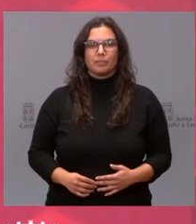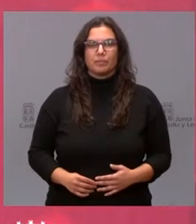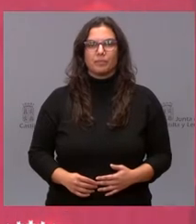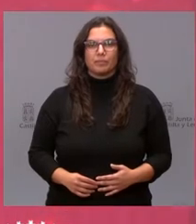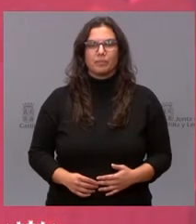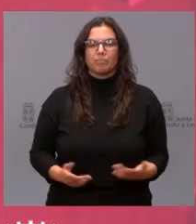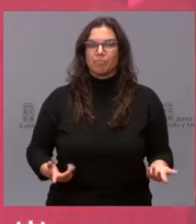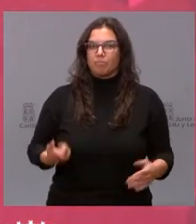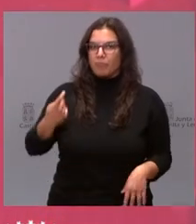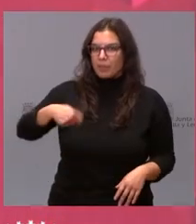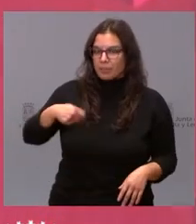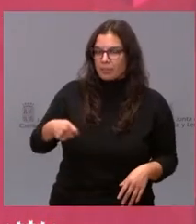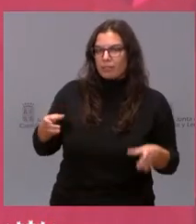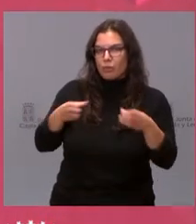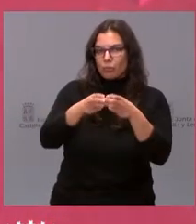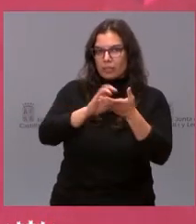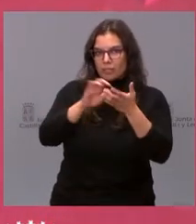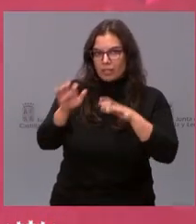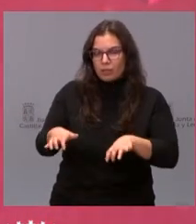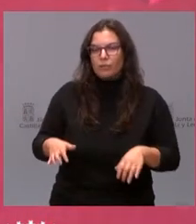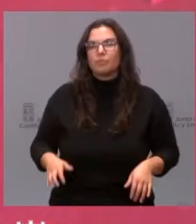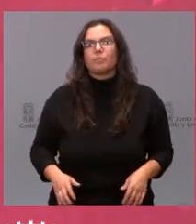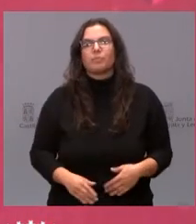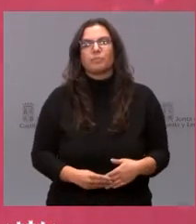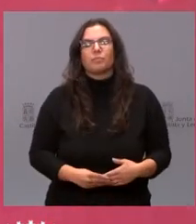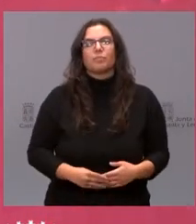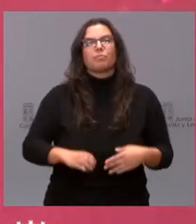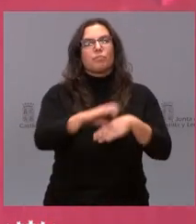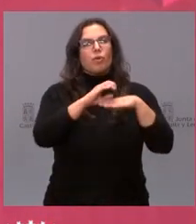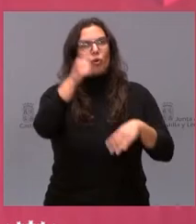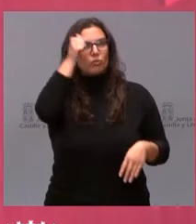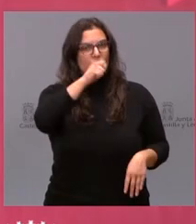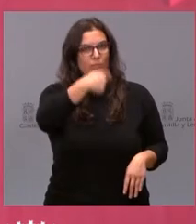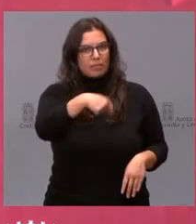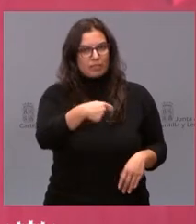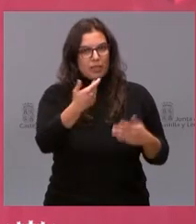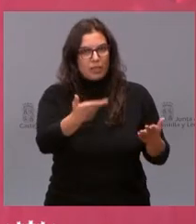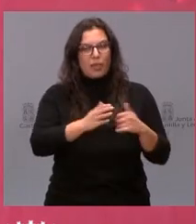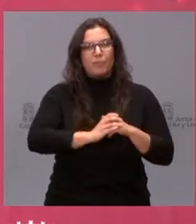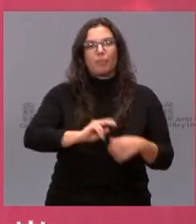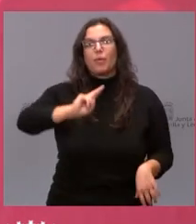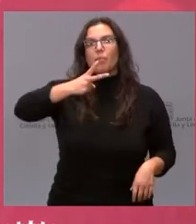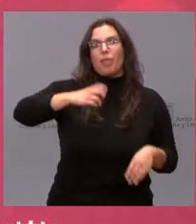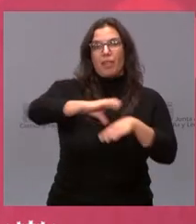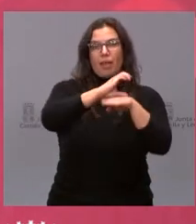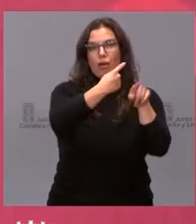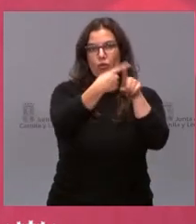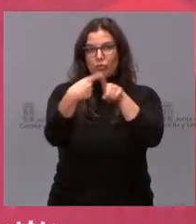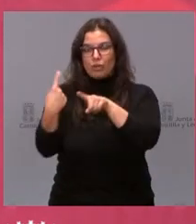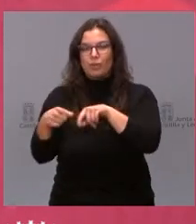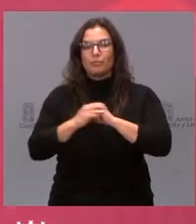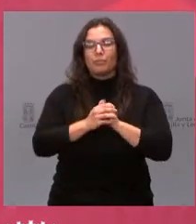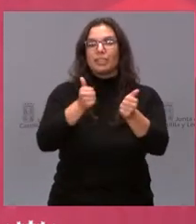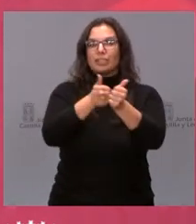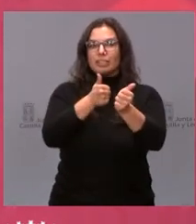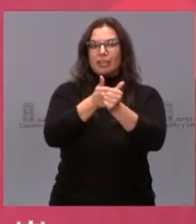Presidente de la Junta de Castilla y León, consejero de la Presidencia, viceconsejeros, secretario